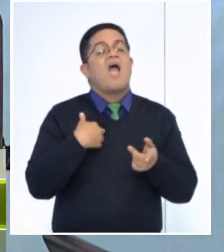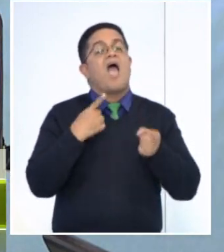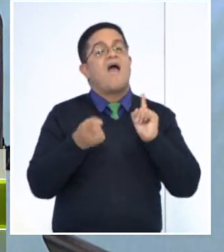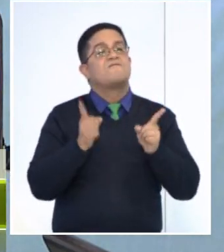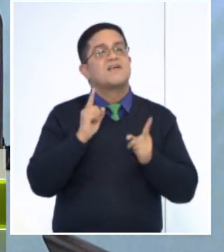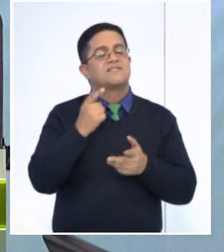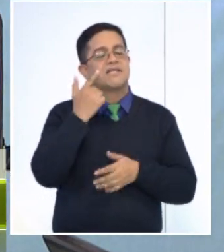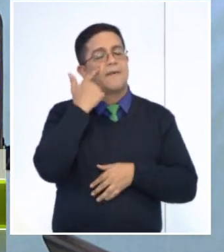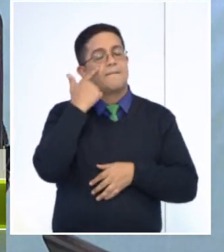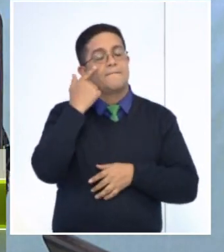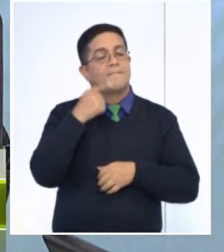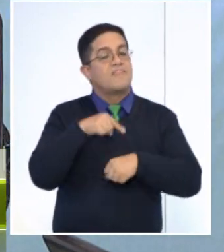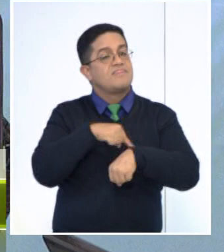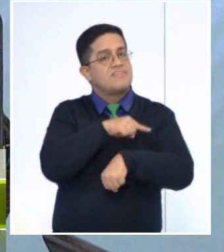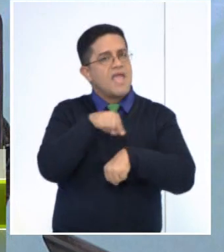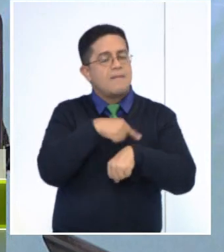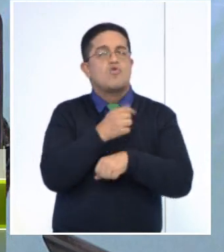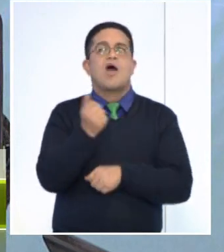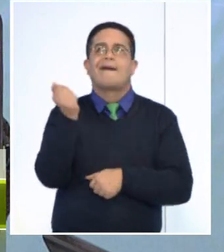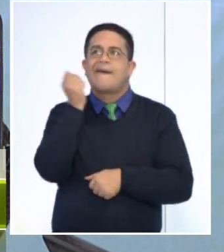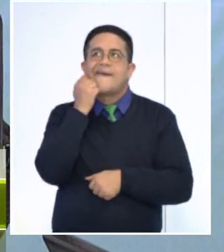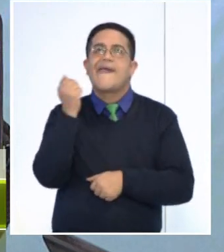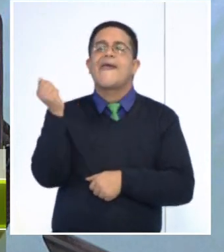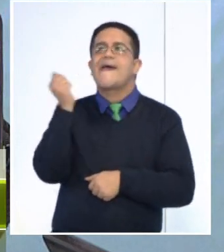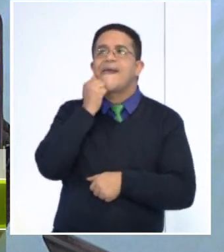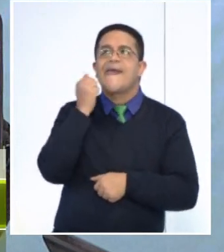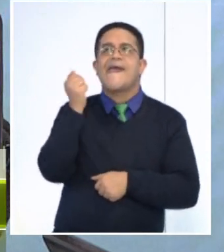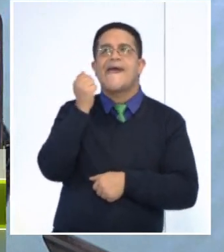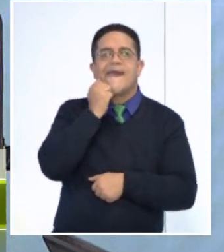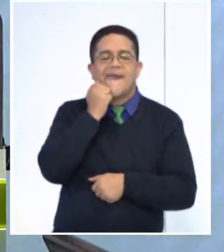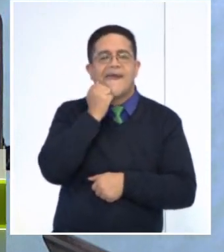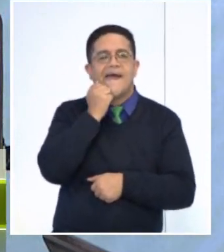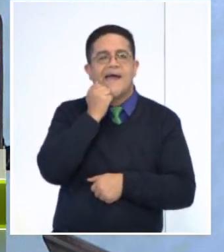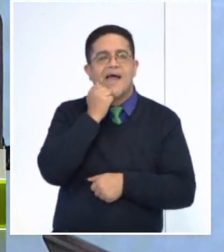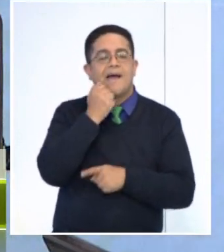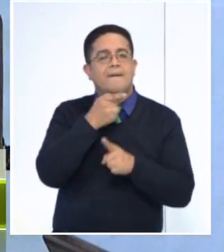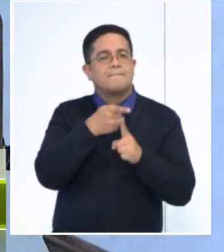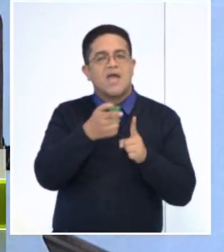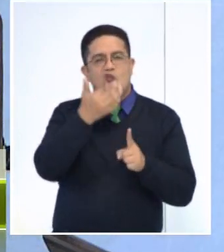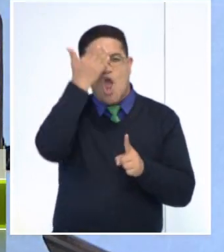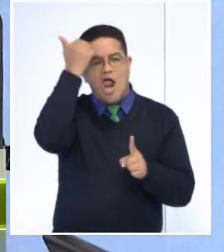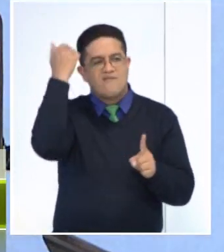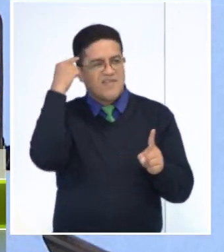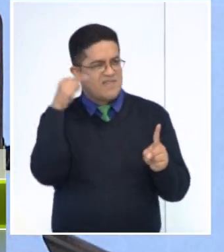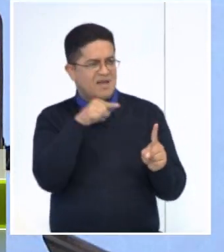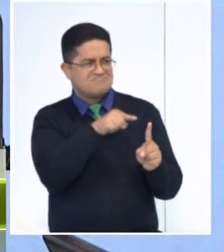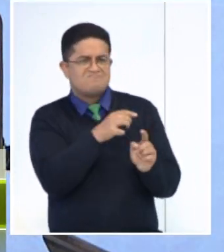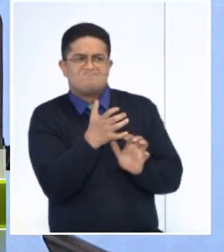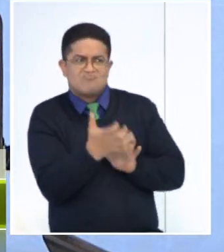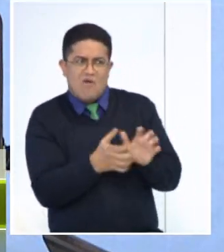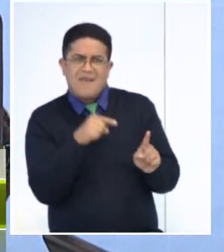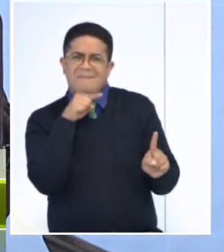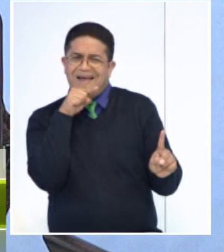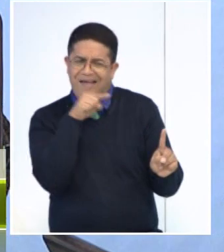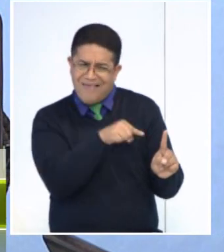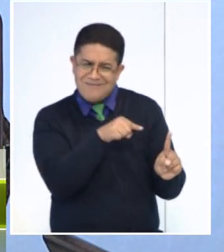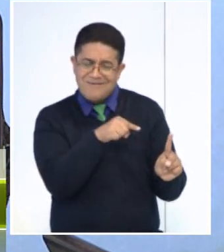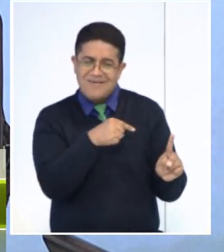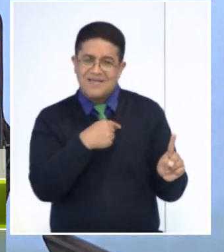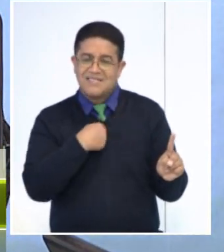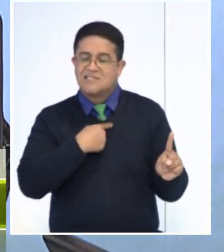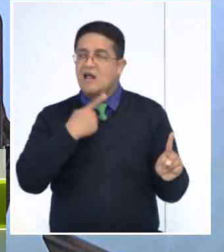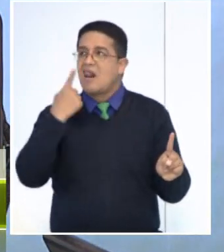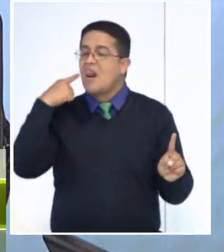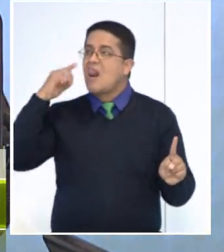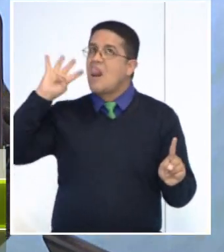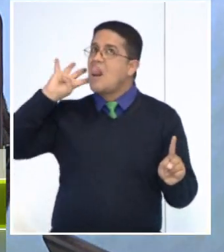invertimos más tiempo en quejarnos, en la emocionalidad y nos olvidamos que el problema está allí para resolverlo. Entonces,